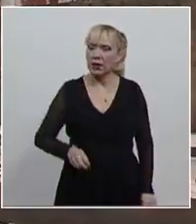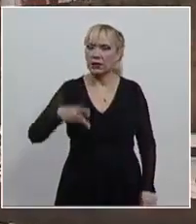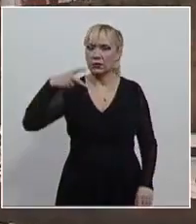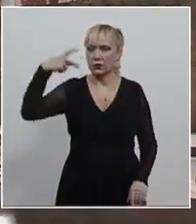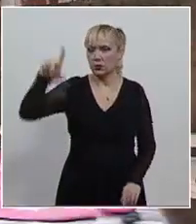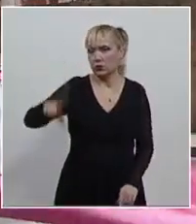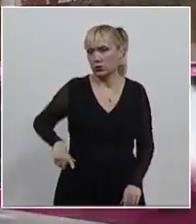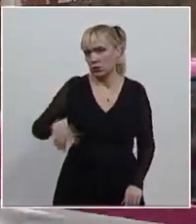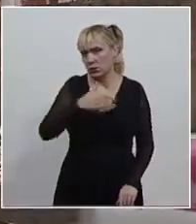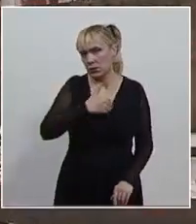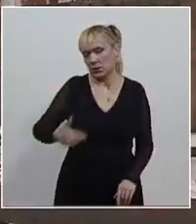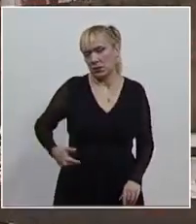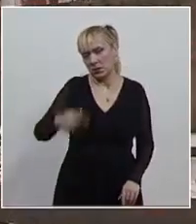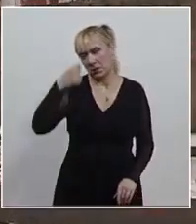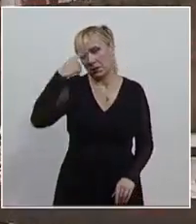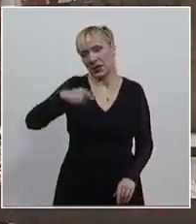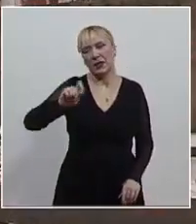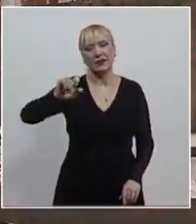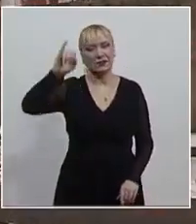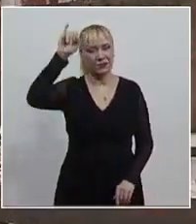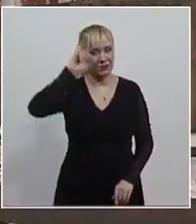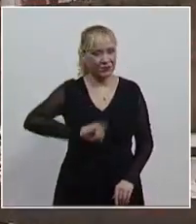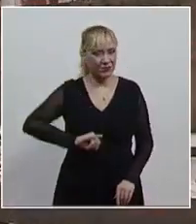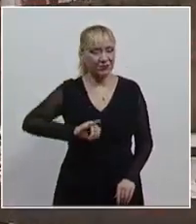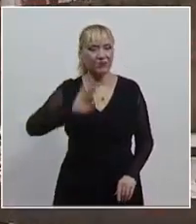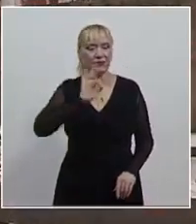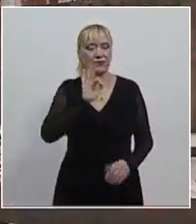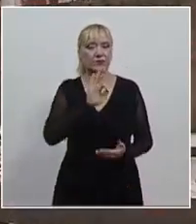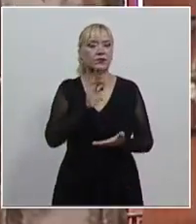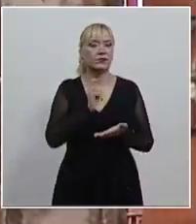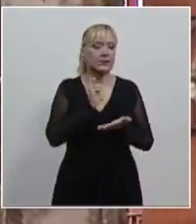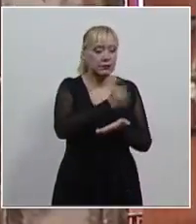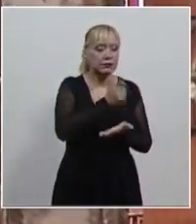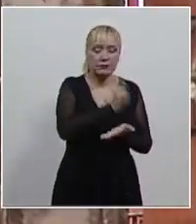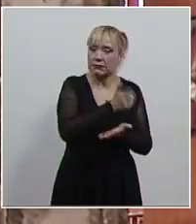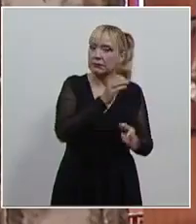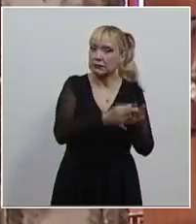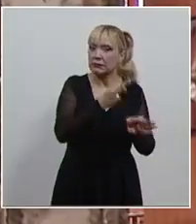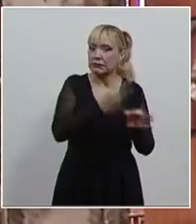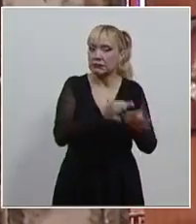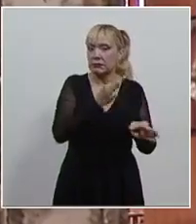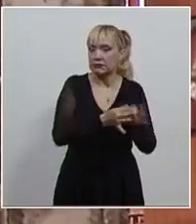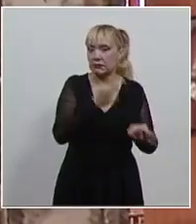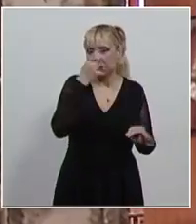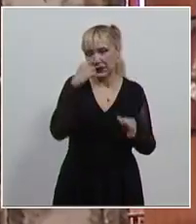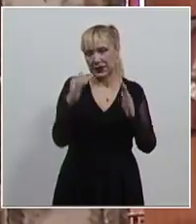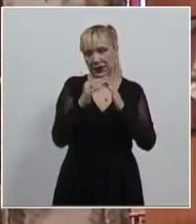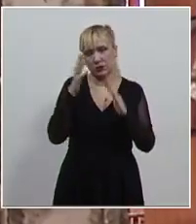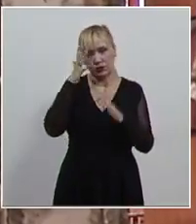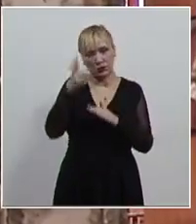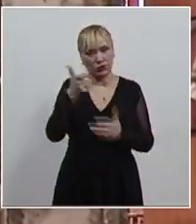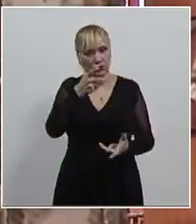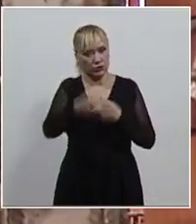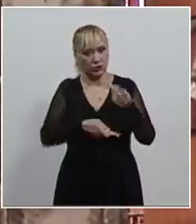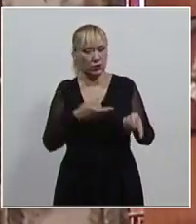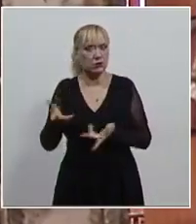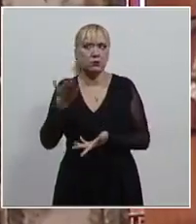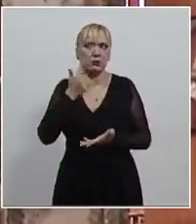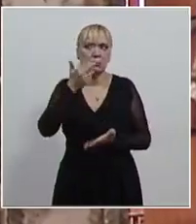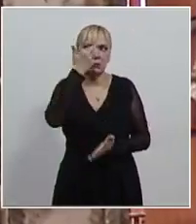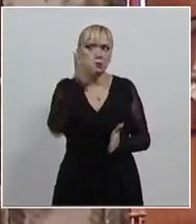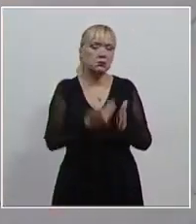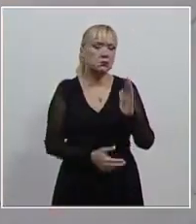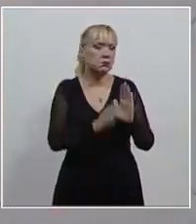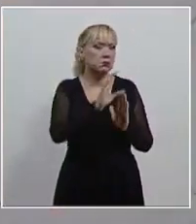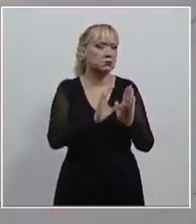en su carácter de patrón a realizar aportaciones periódicas a los fondos de vivienda federal, ello no viola la Constitución, pues las relaciones de